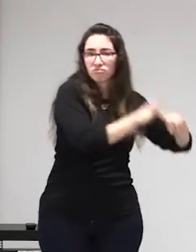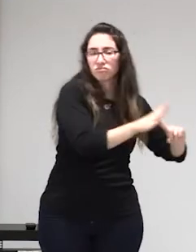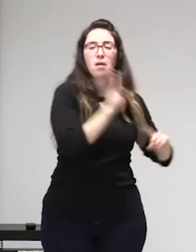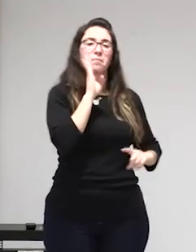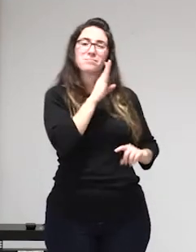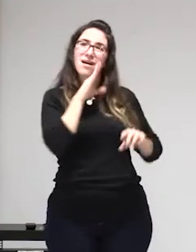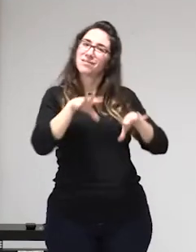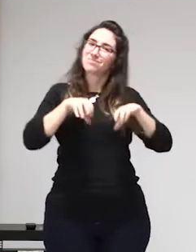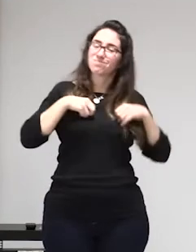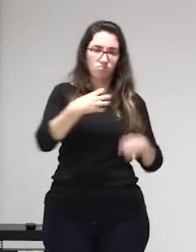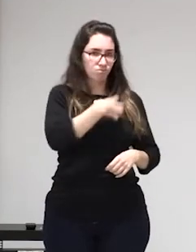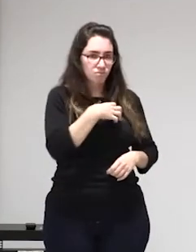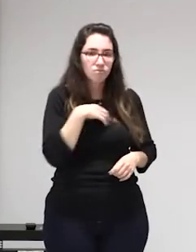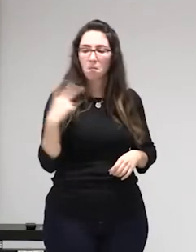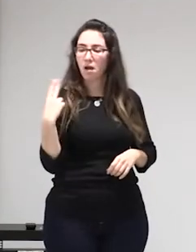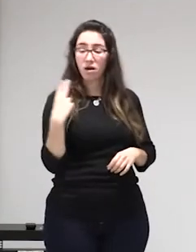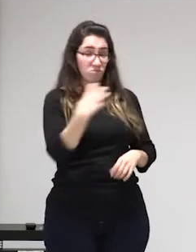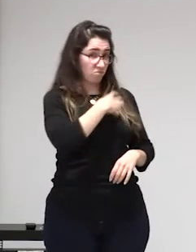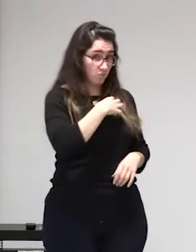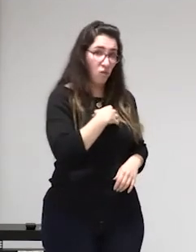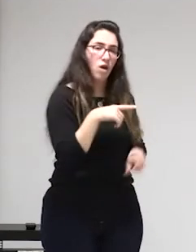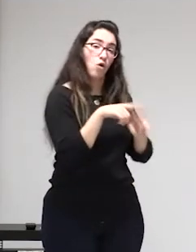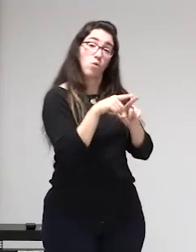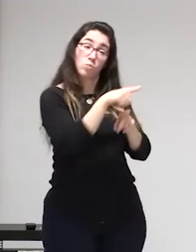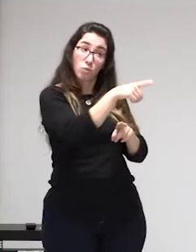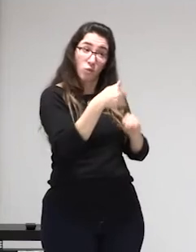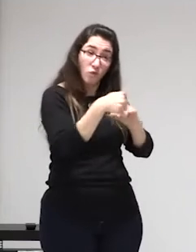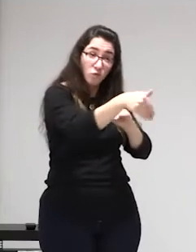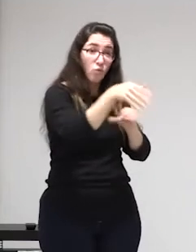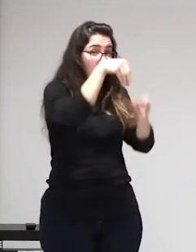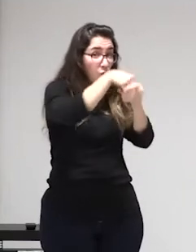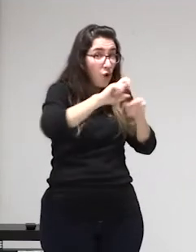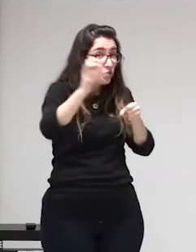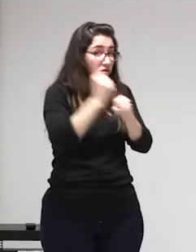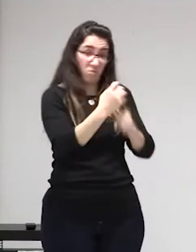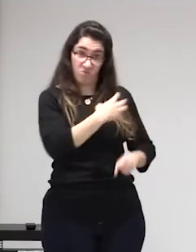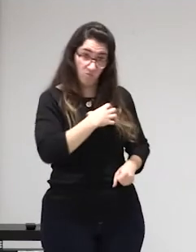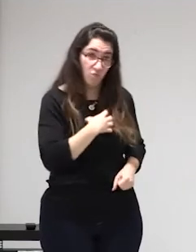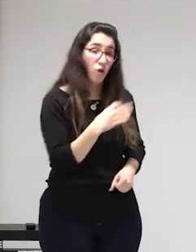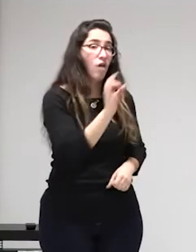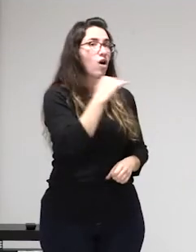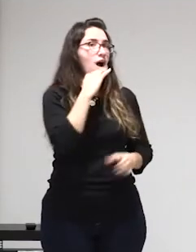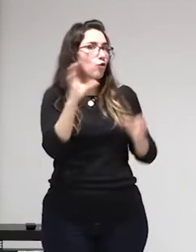al que no conocías que hacías a esa hora vestida de tal manera que hacías habiendo consumido tal sustancia